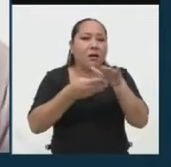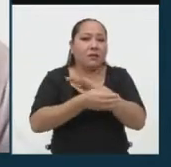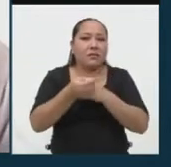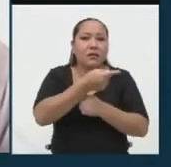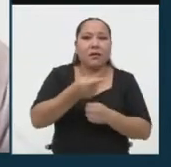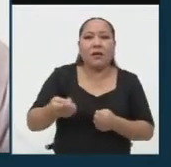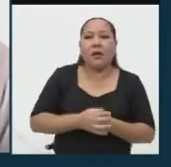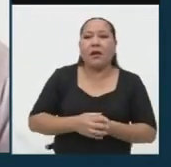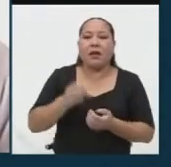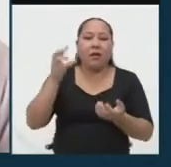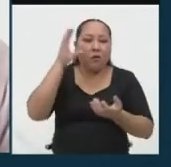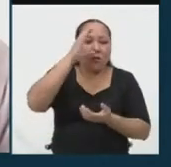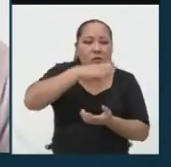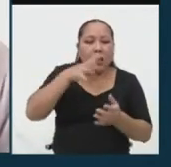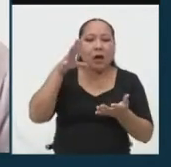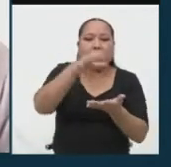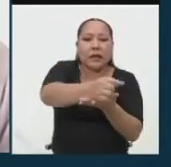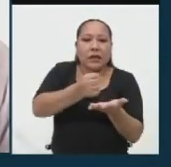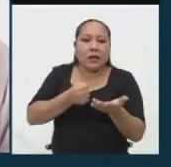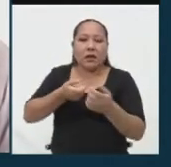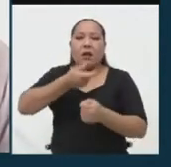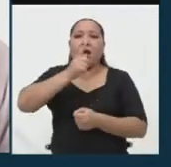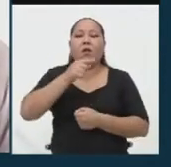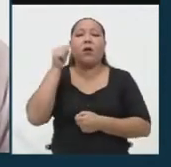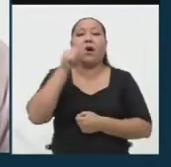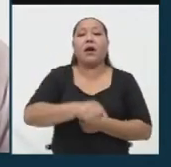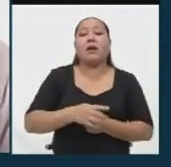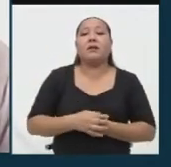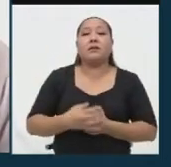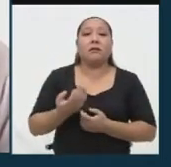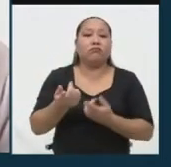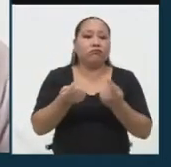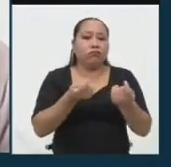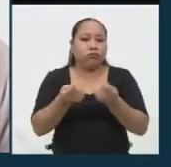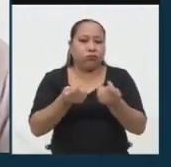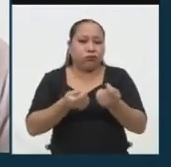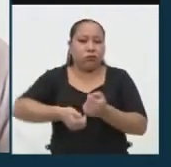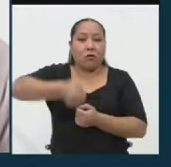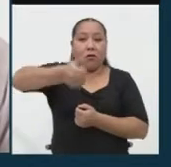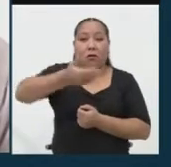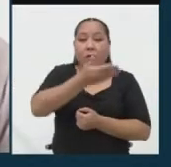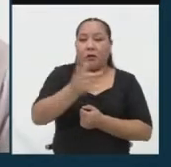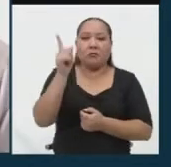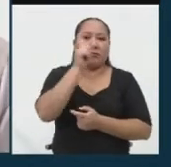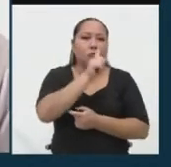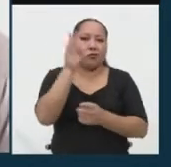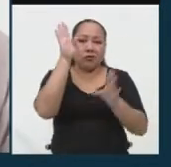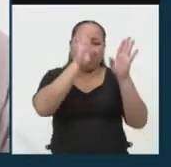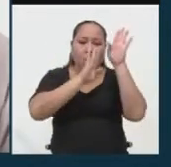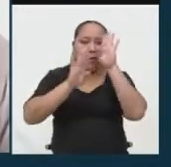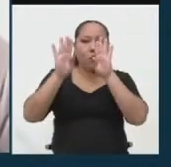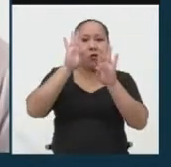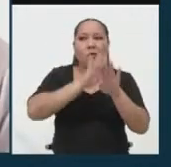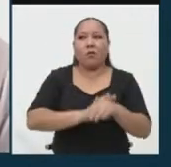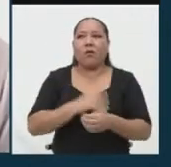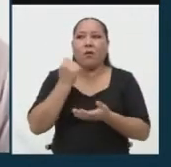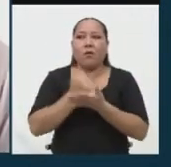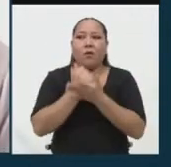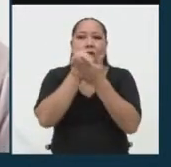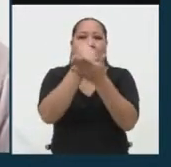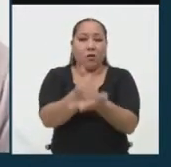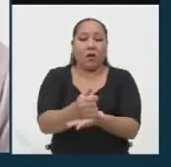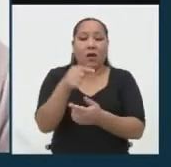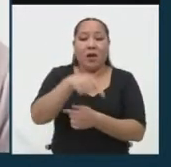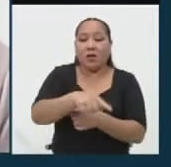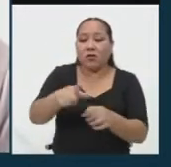es el principal, el agua. A nuestro gobierno que no se ha preocupado por ayudar a